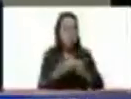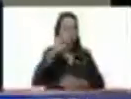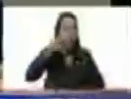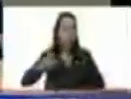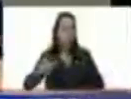en general.